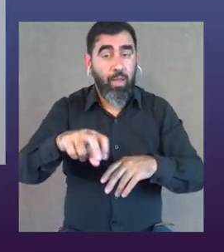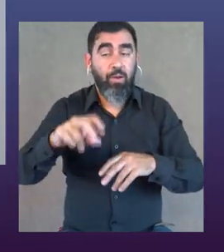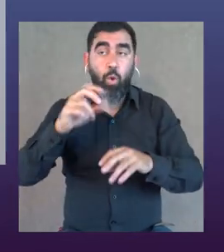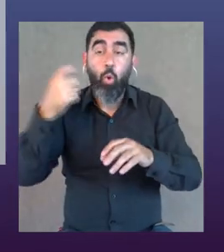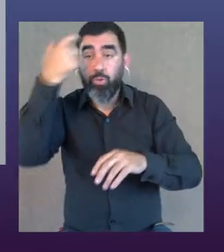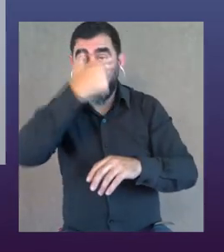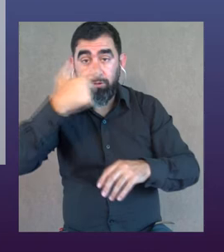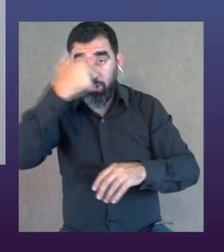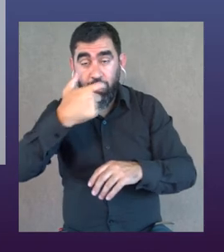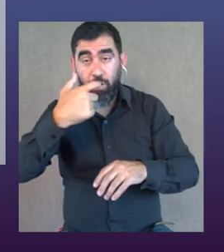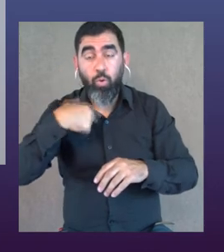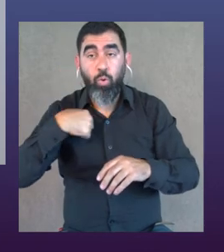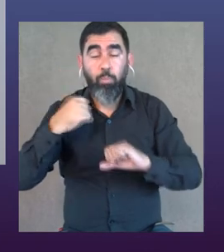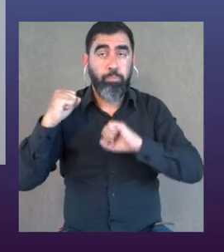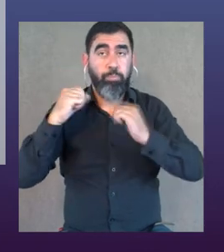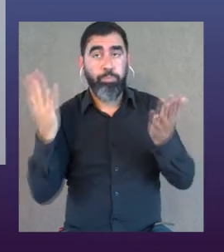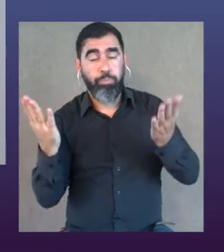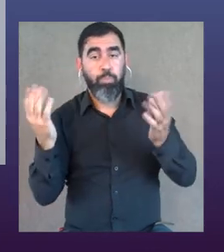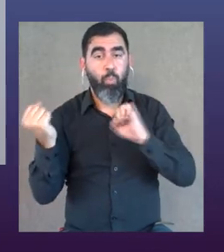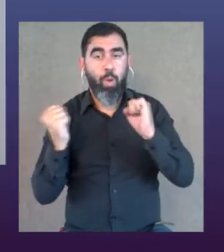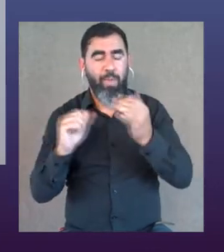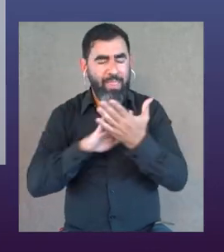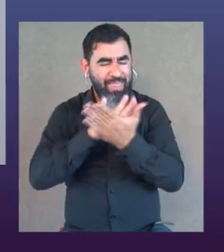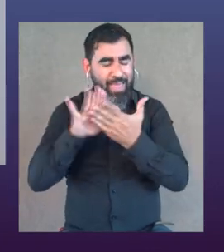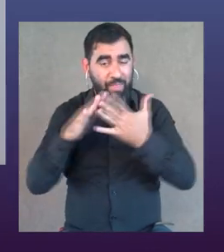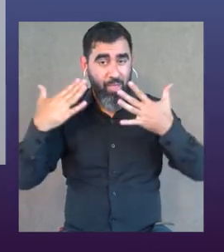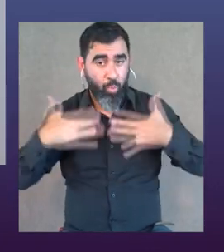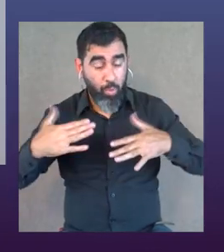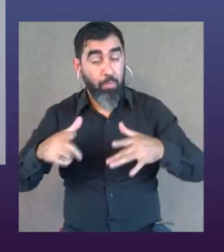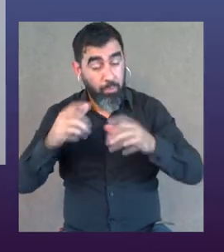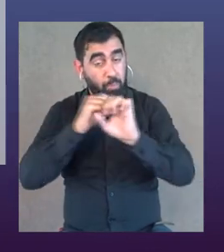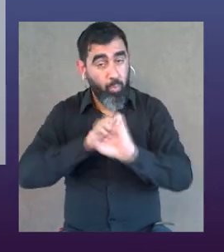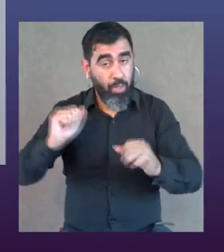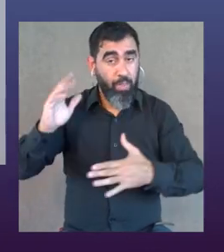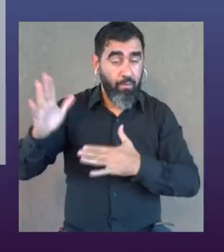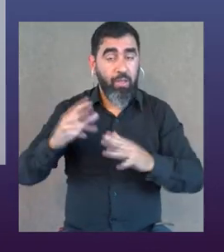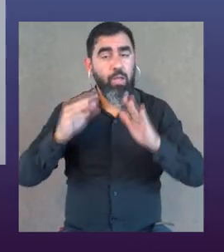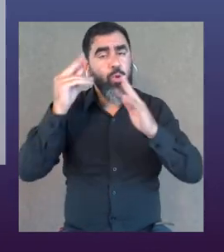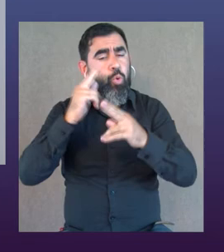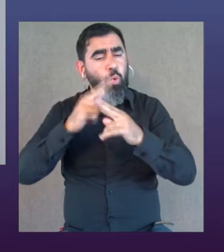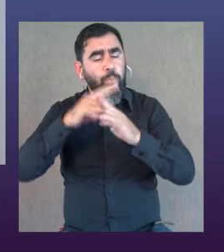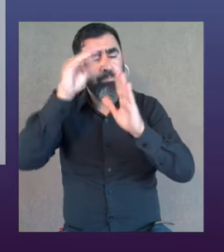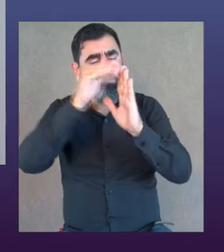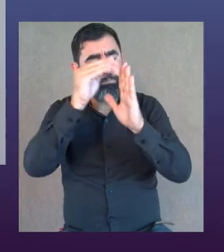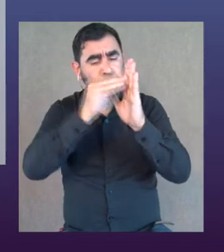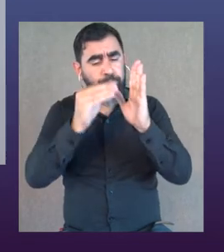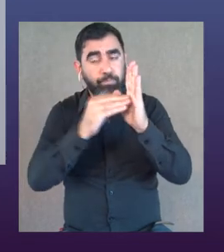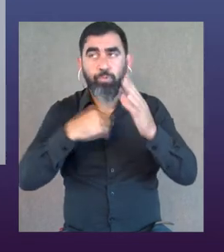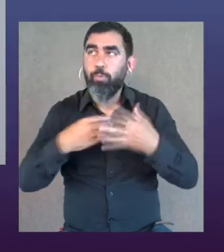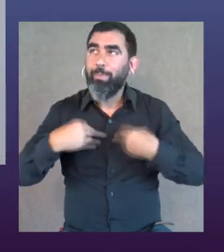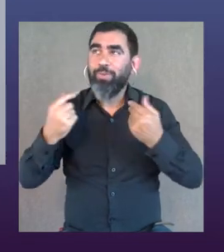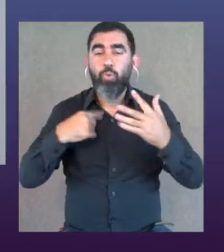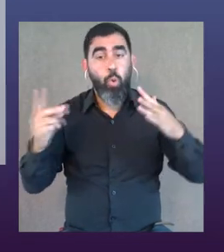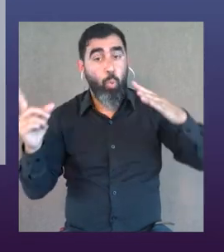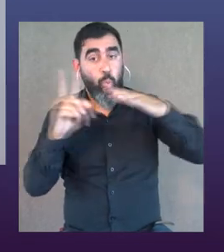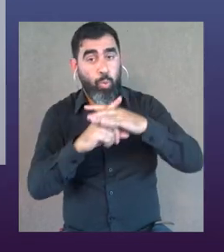caminar, personas que no pueden ver, personas que no pueden mover ninguna parte de su cuerpo, personas... y seguir nombrando para